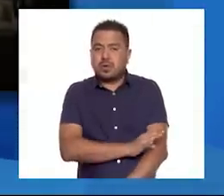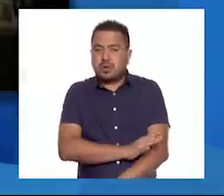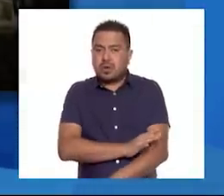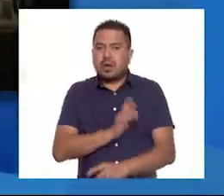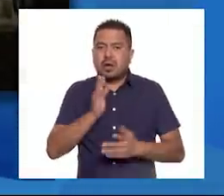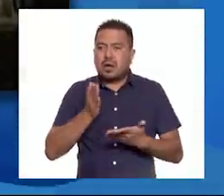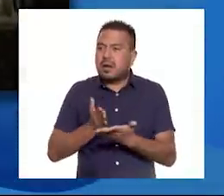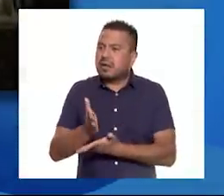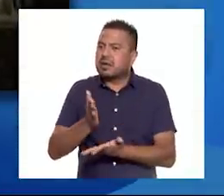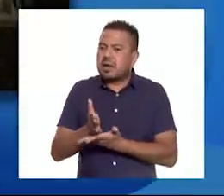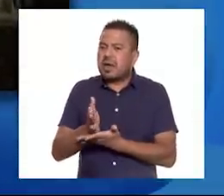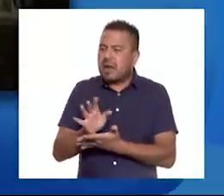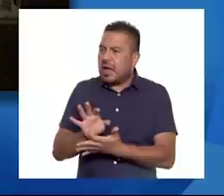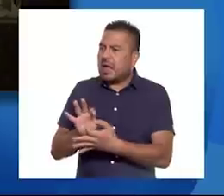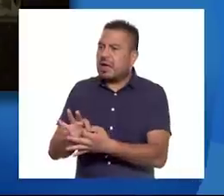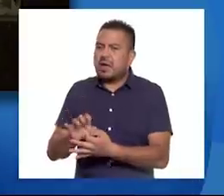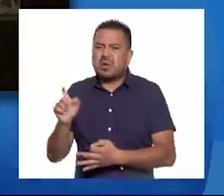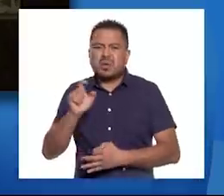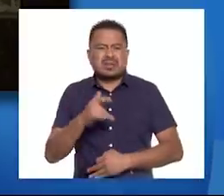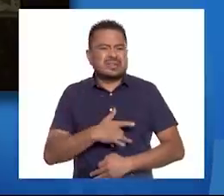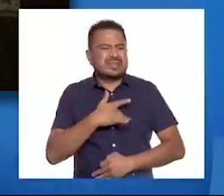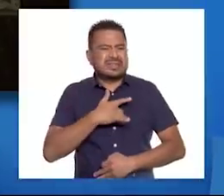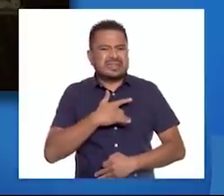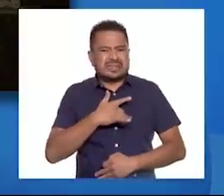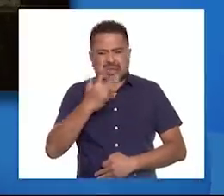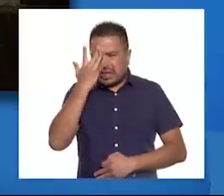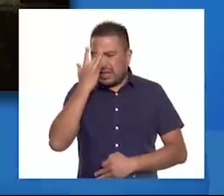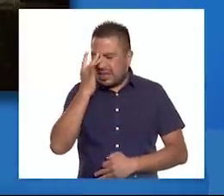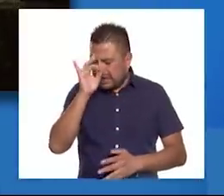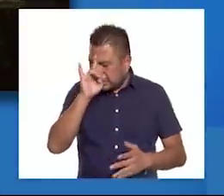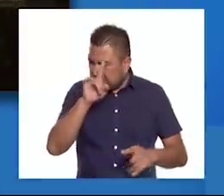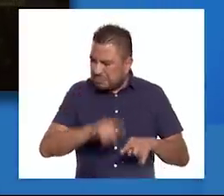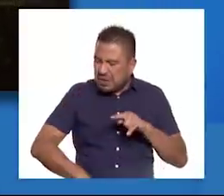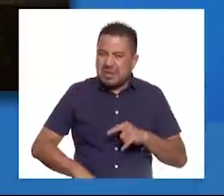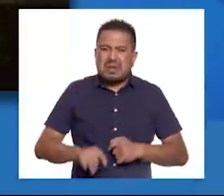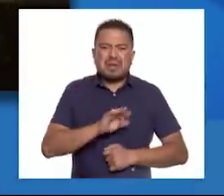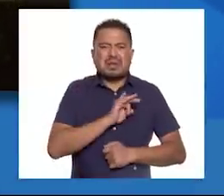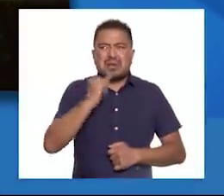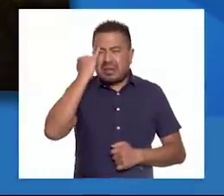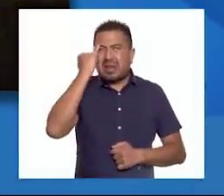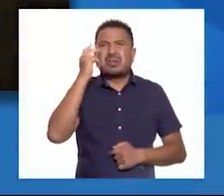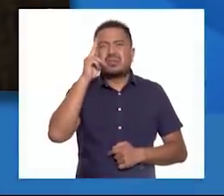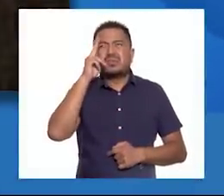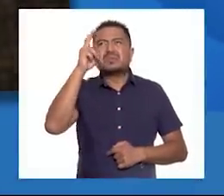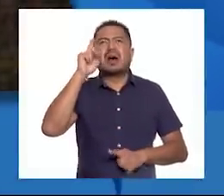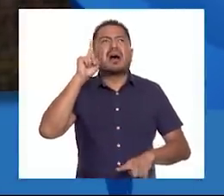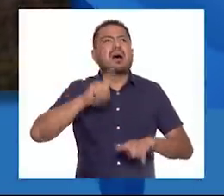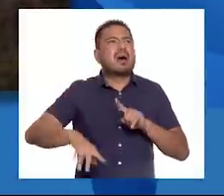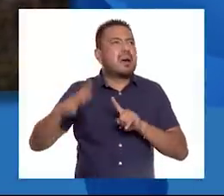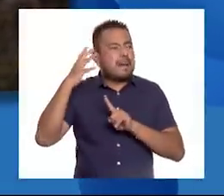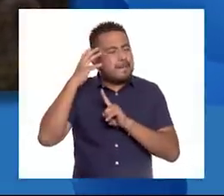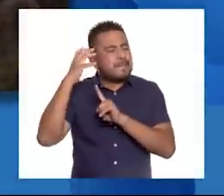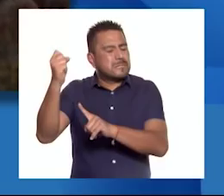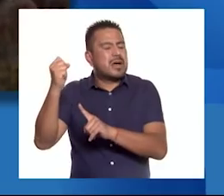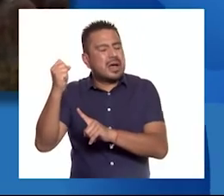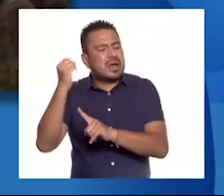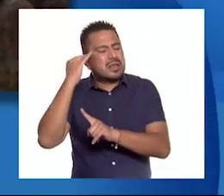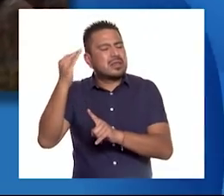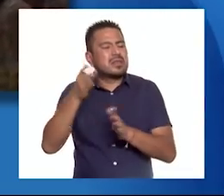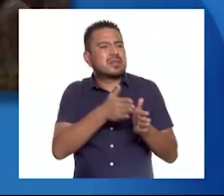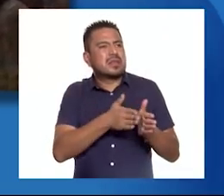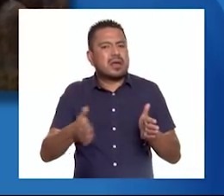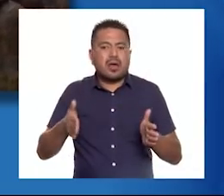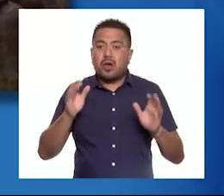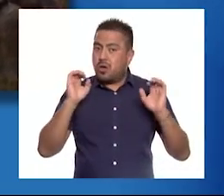visita cuando sientes un fuerte desencanto o una gran desilusión que te atrapa y te paraliza por algún tiempo.